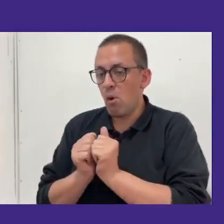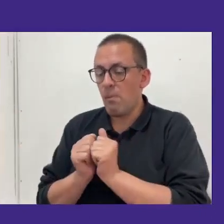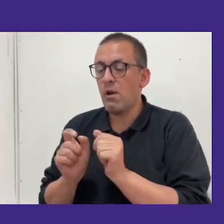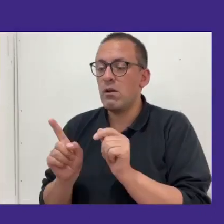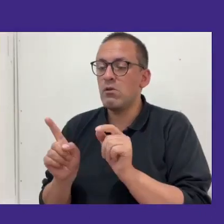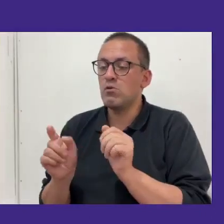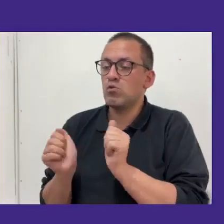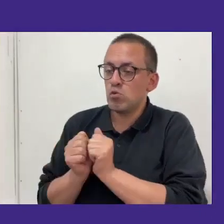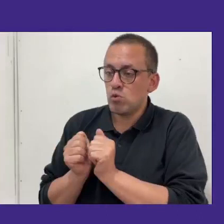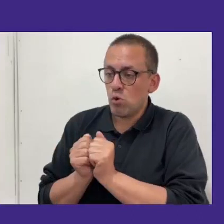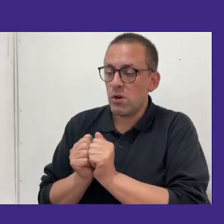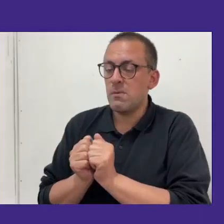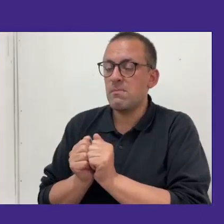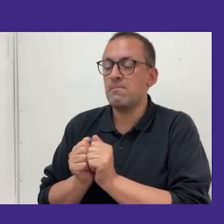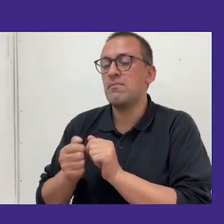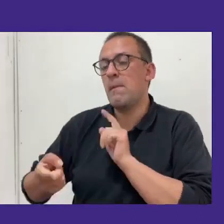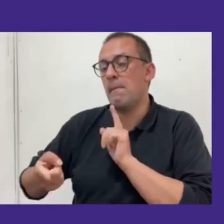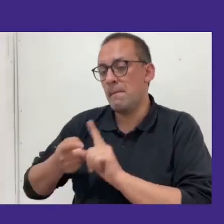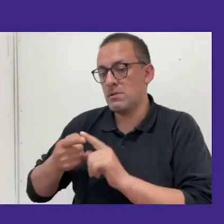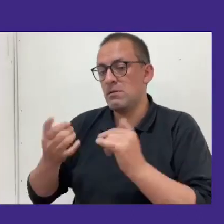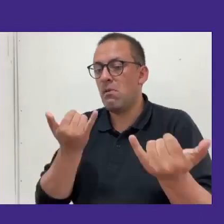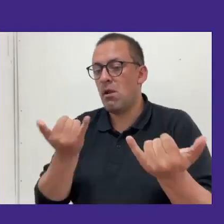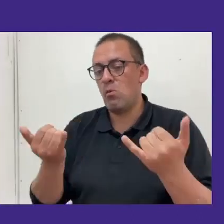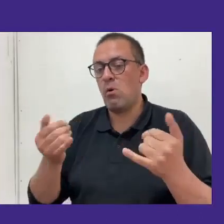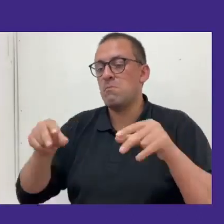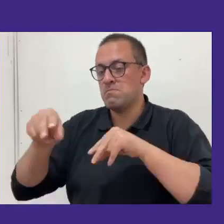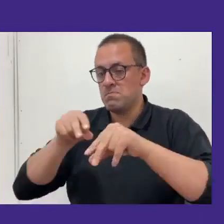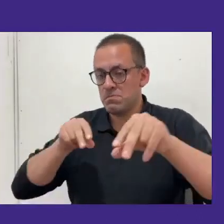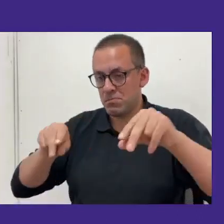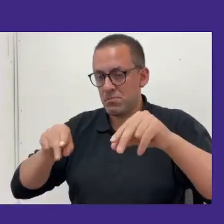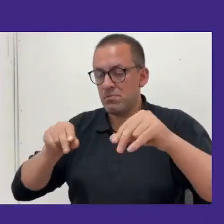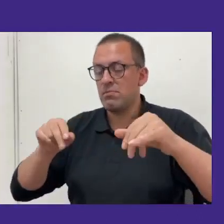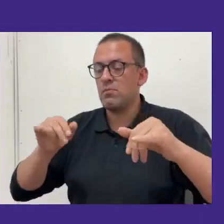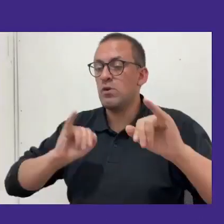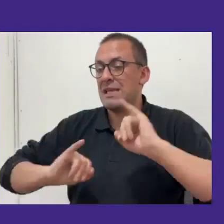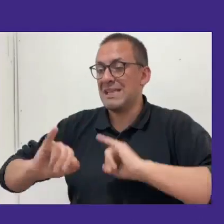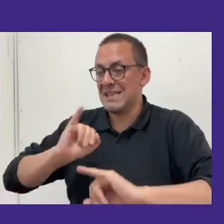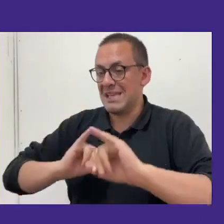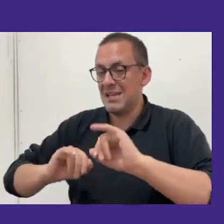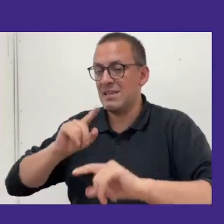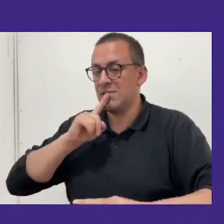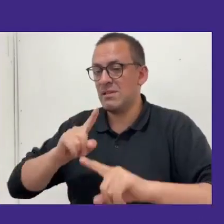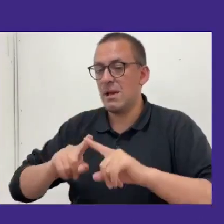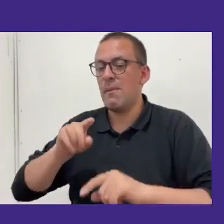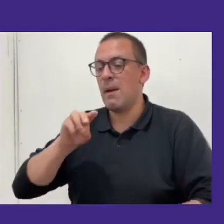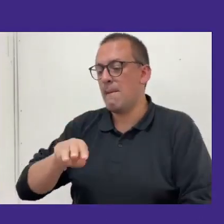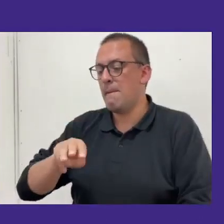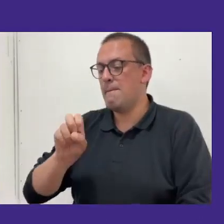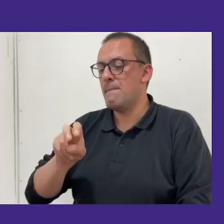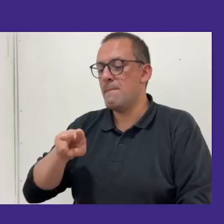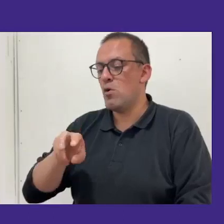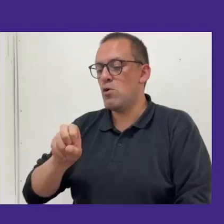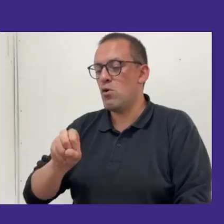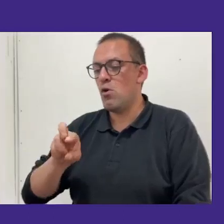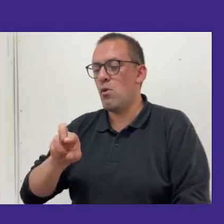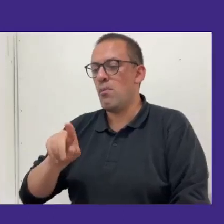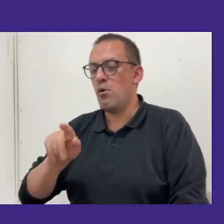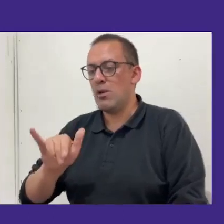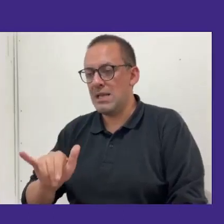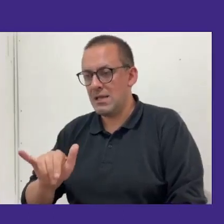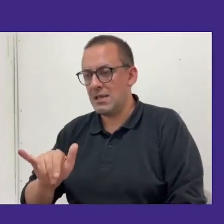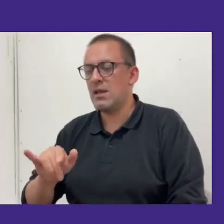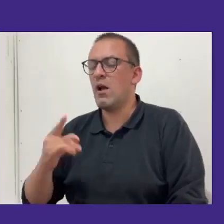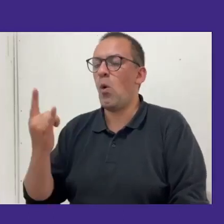participar y a jugar virtualmente. Inicialmente se llamaba Monopoly Universitario, pero ahora